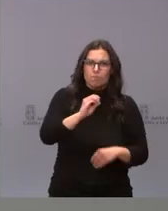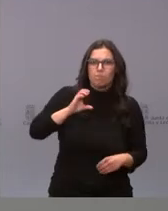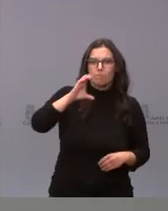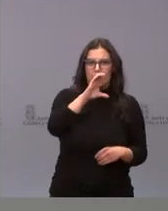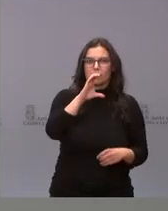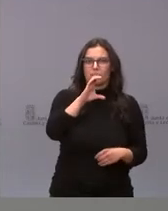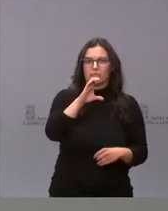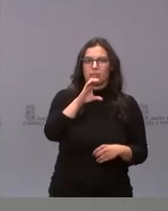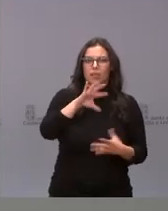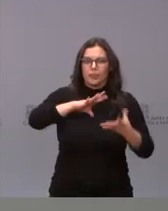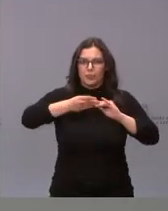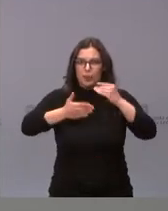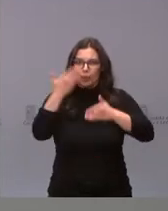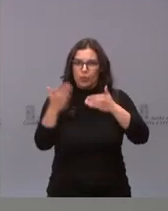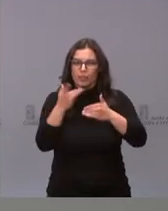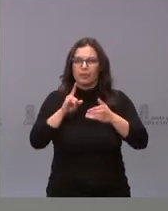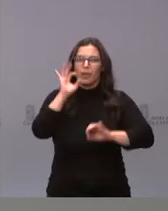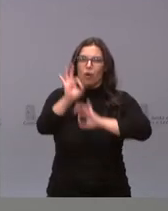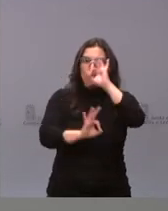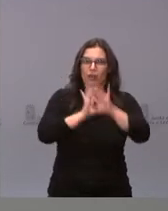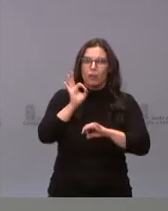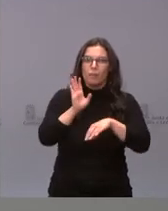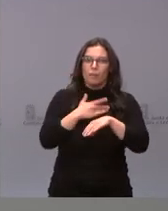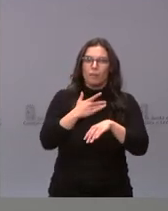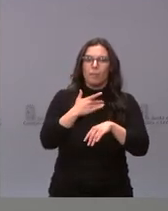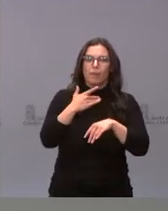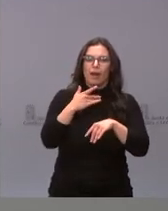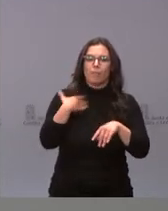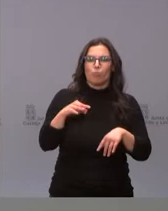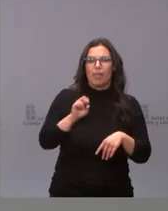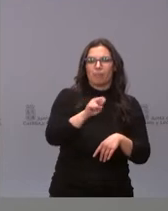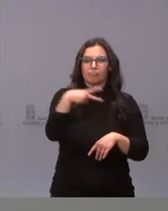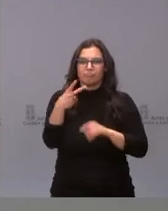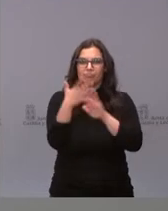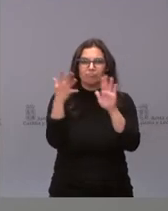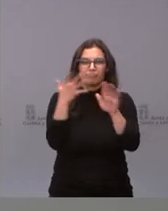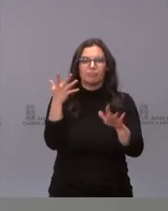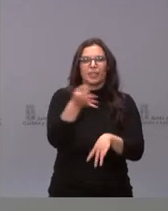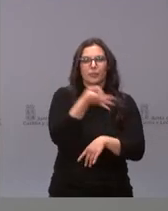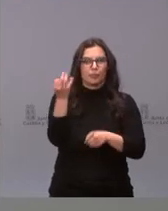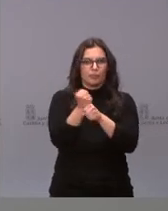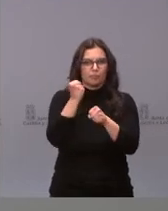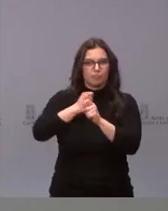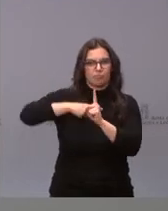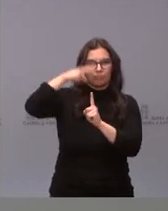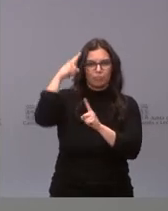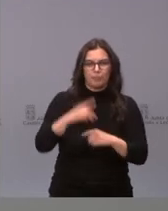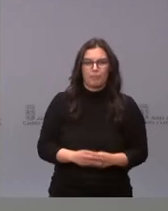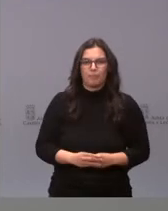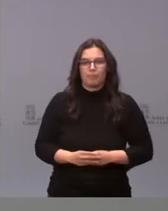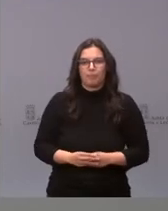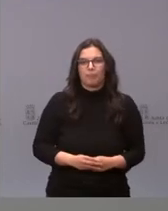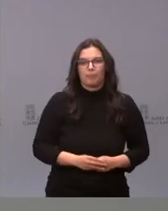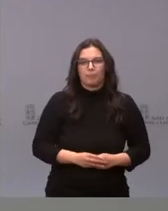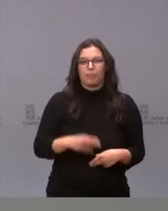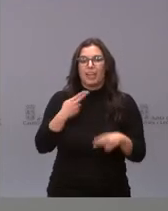su modernización y su organización para que sea mucho más resolutiva y tenga más eficacia de nivel. No se han dejado de hacer